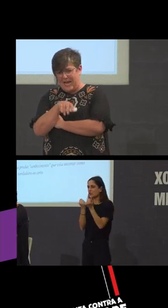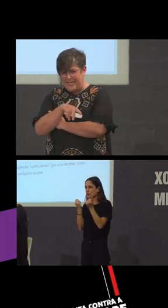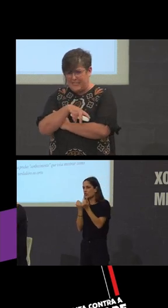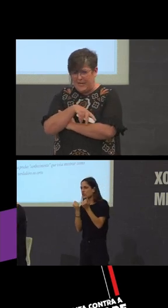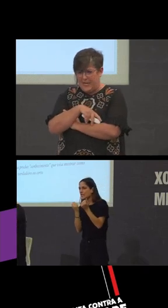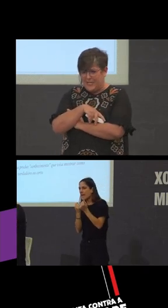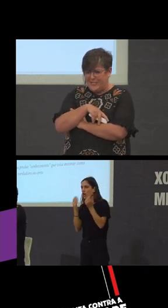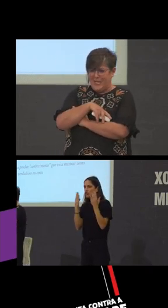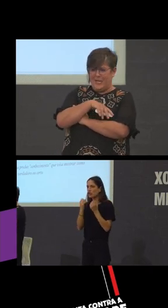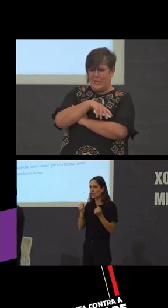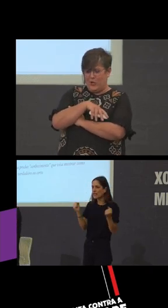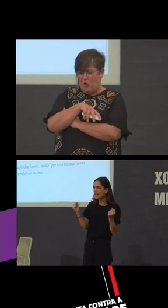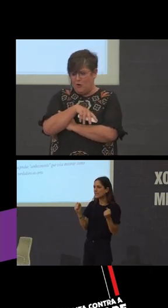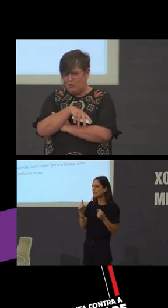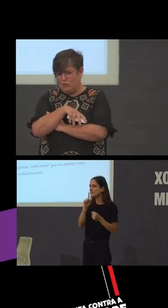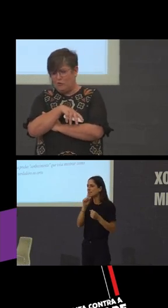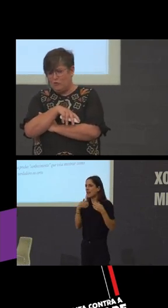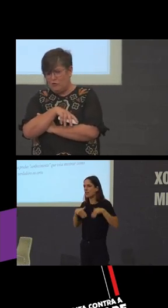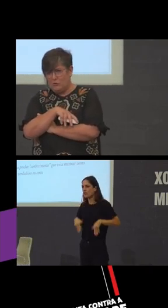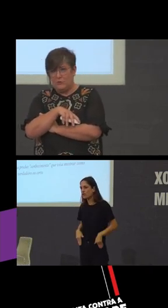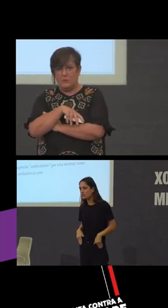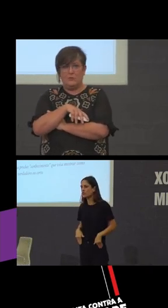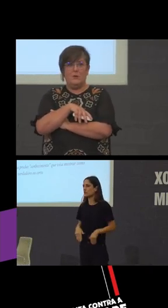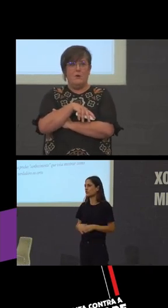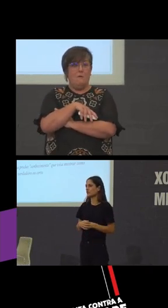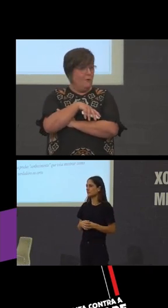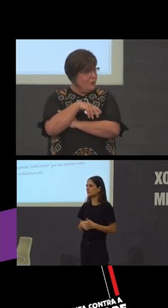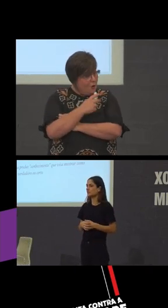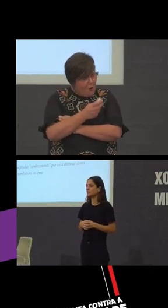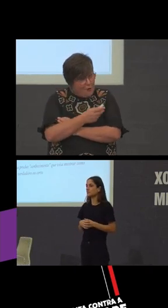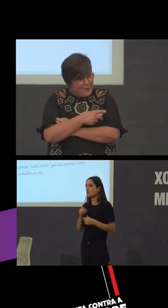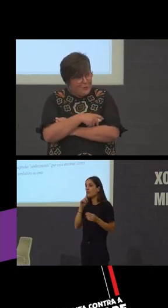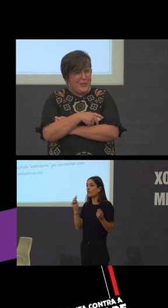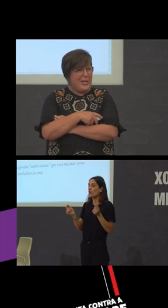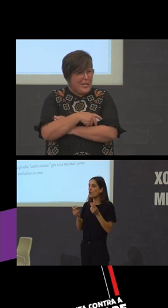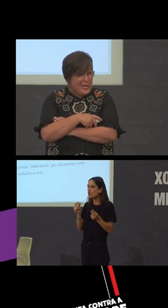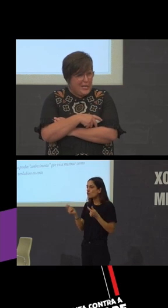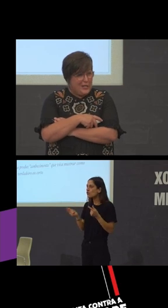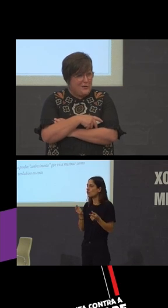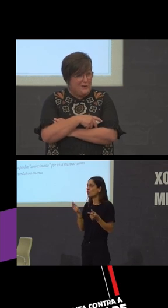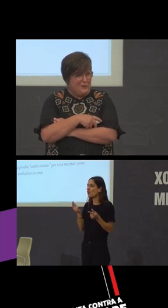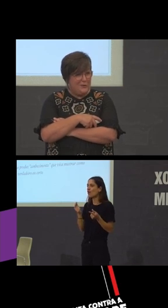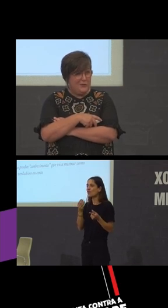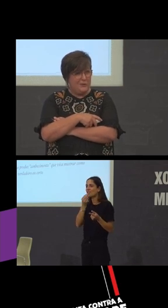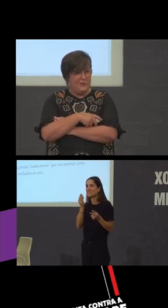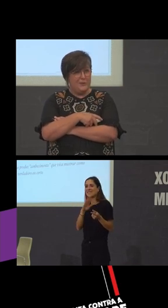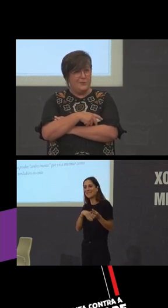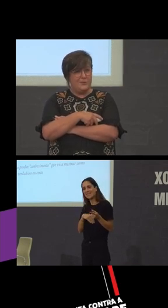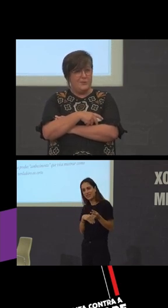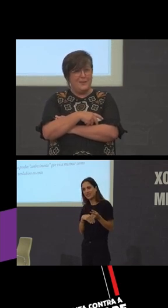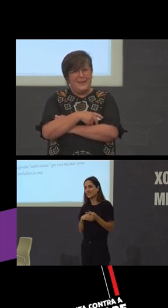coloniais, silenciosos, folclóricos, riquiños.